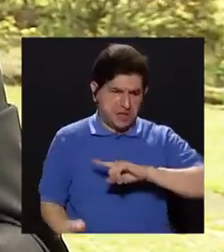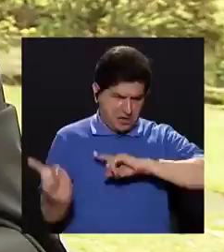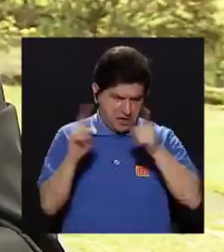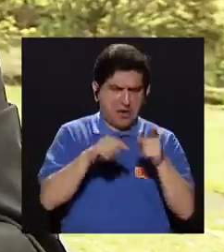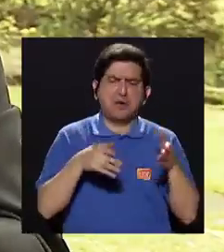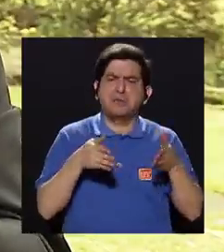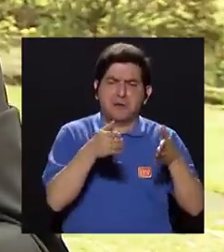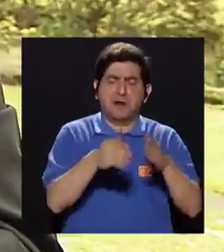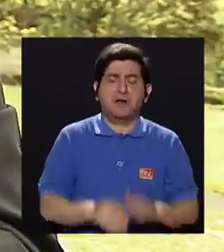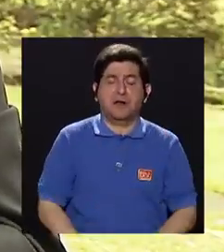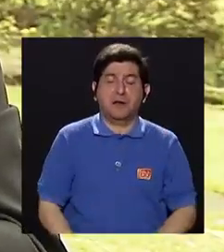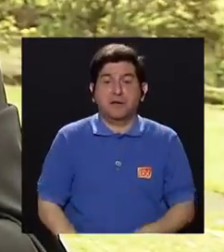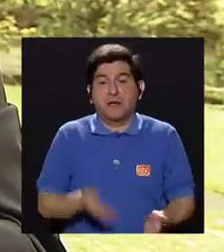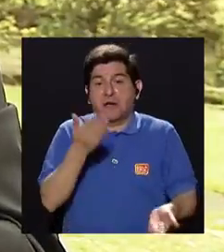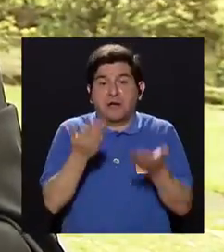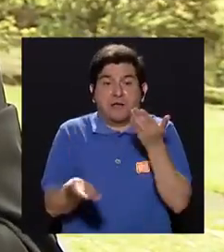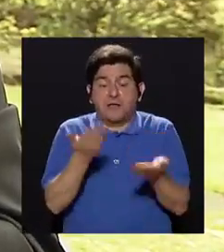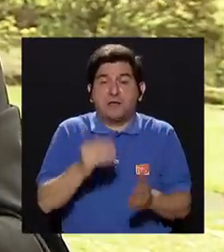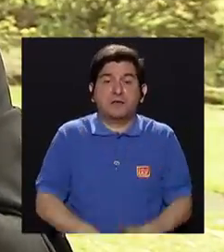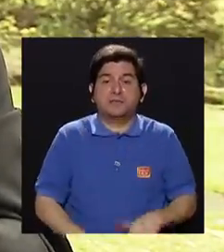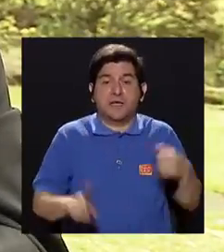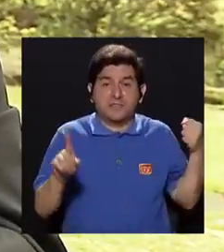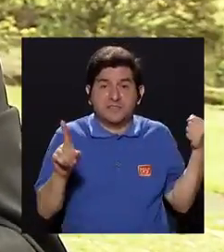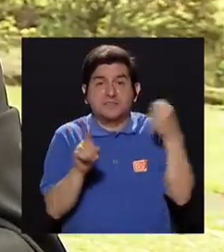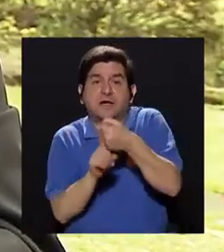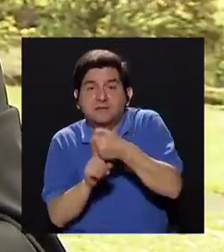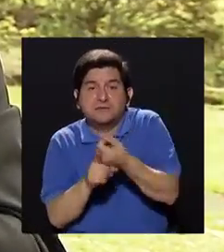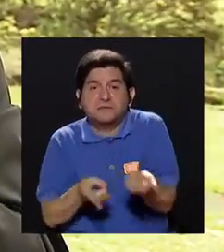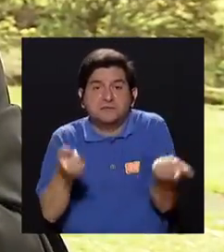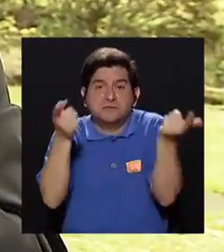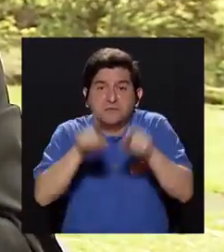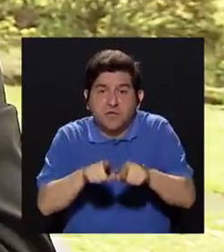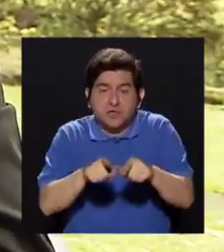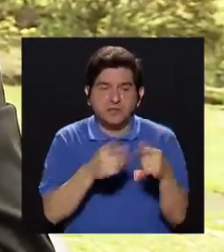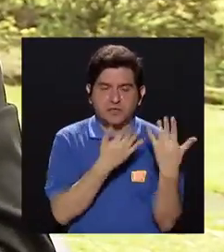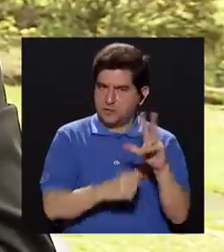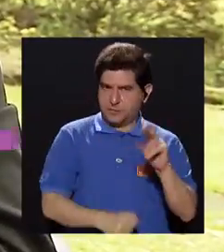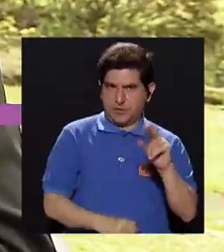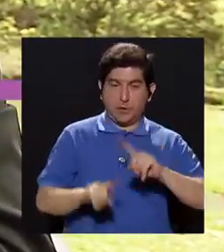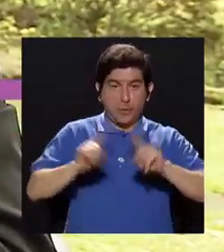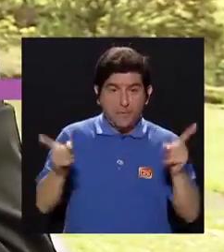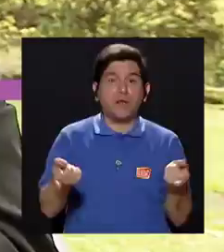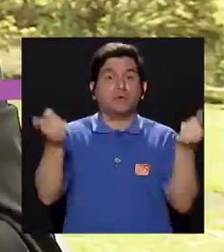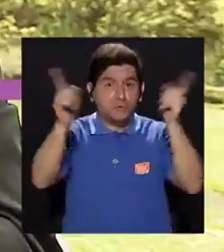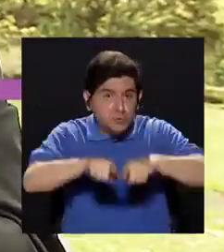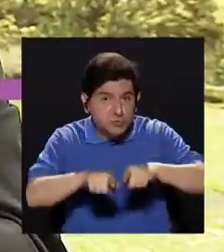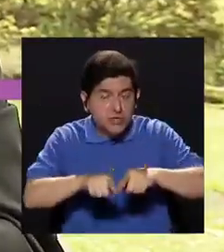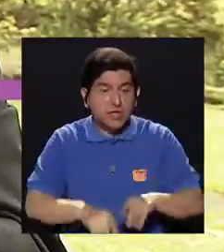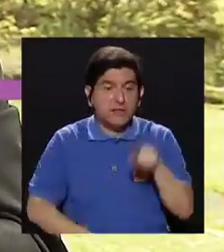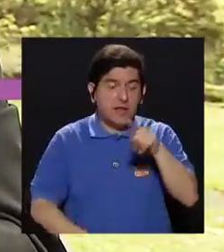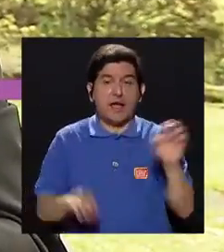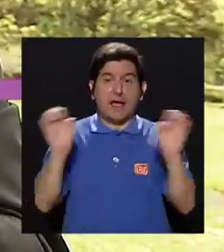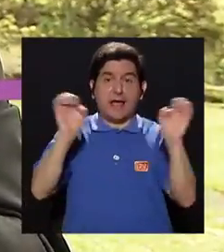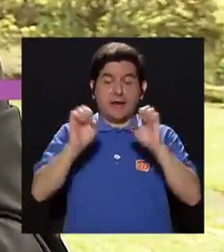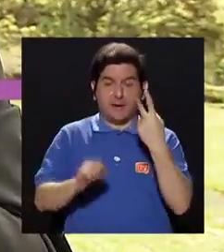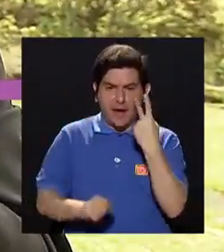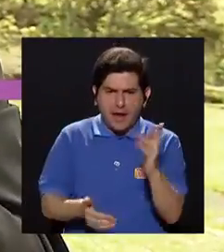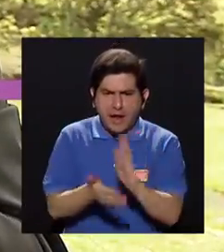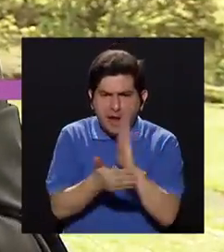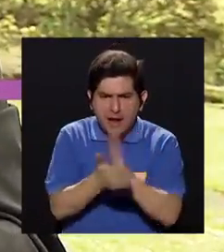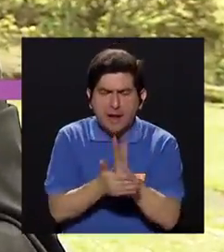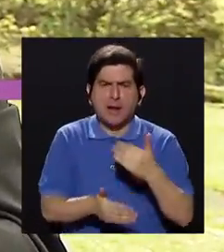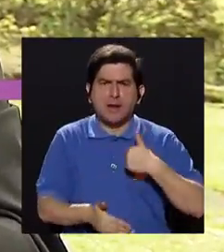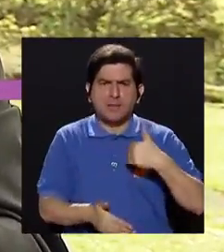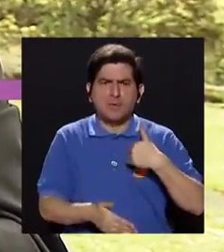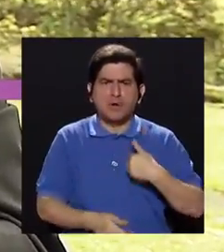esperemos que no suceda, pero si sucede un accidente, le pasa algo, cuando es llevada a urgencias, al ver ese papelito, porque lo porta